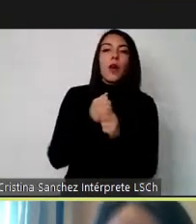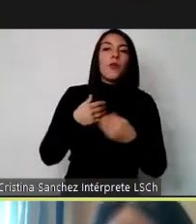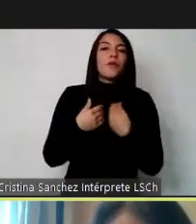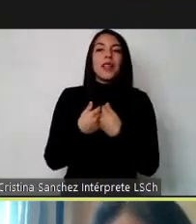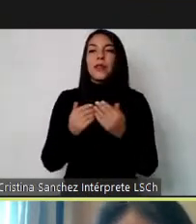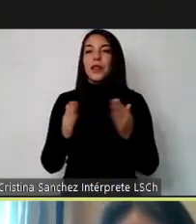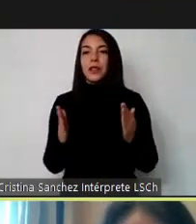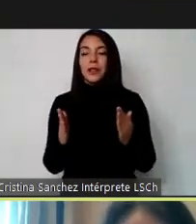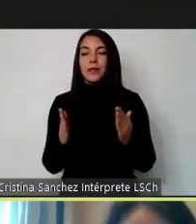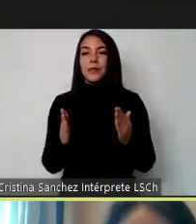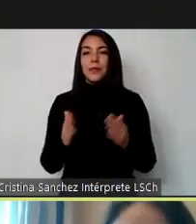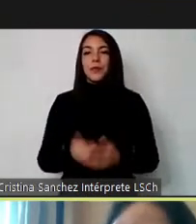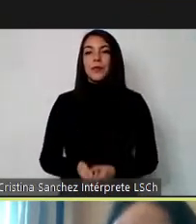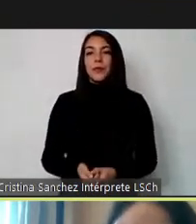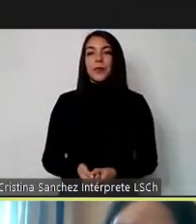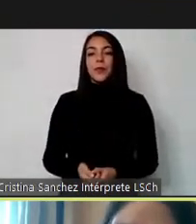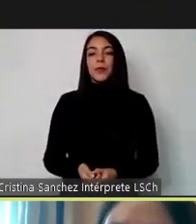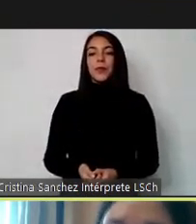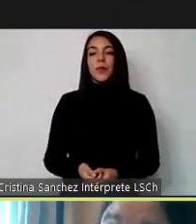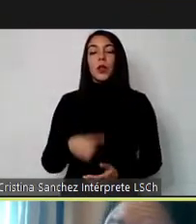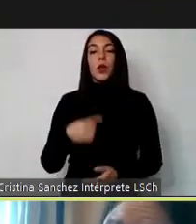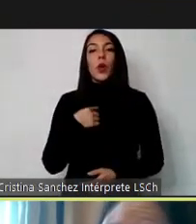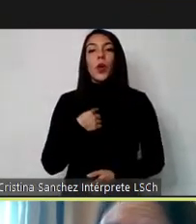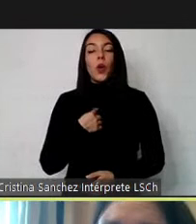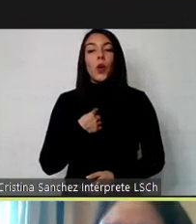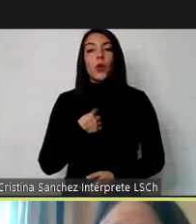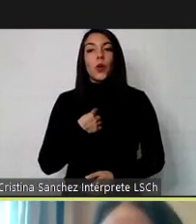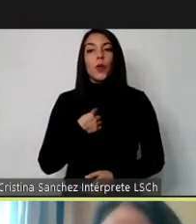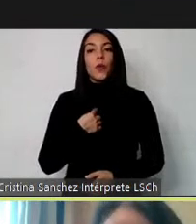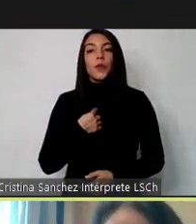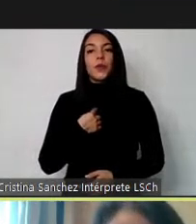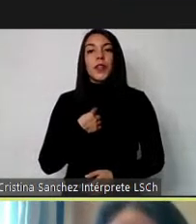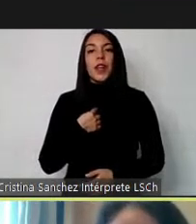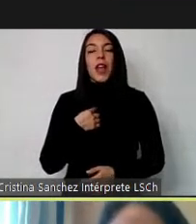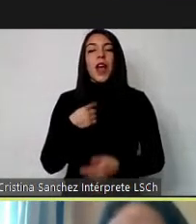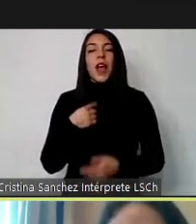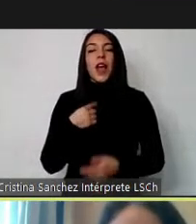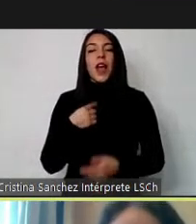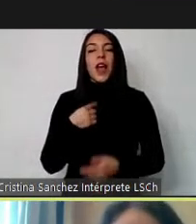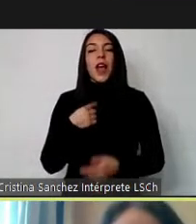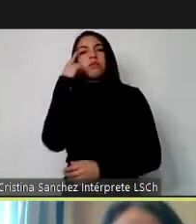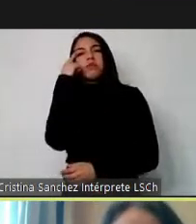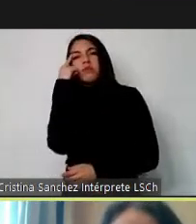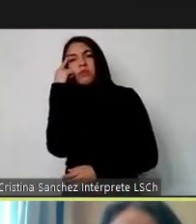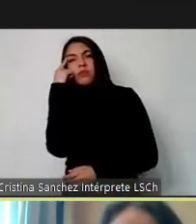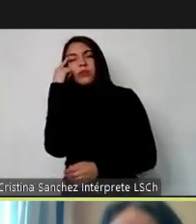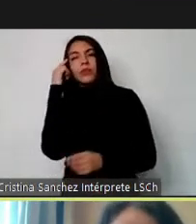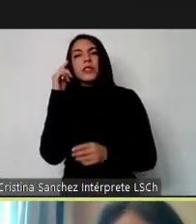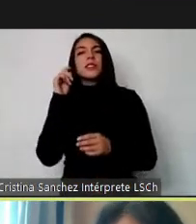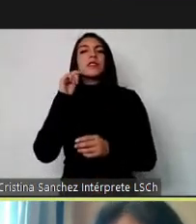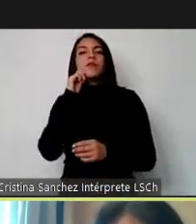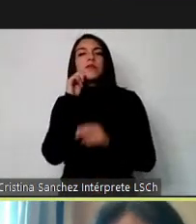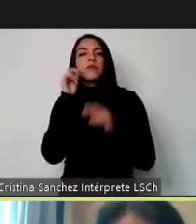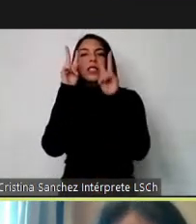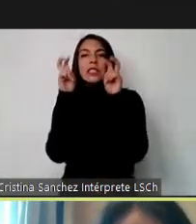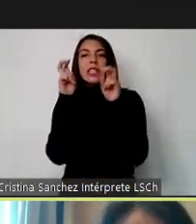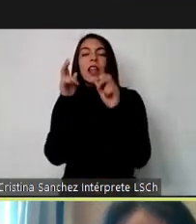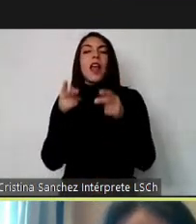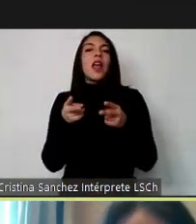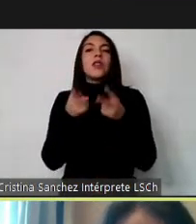Por eso, entonces, me he dado la licencia de analizar primero el concepto de derechos humanos.